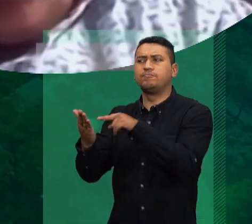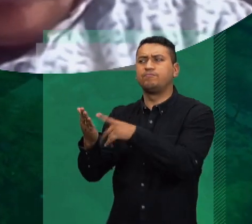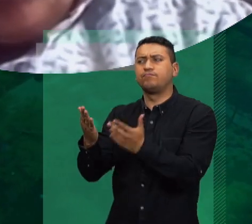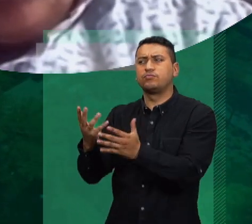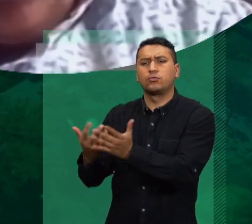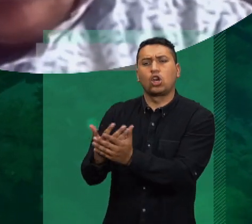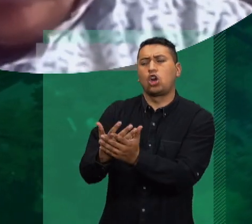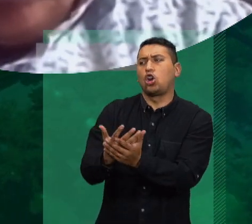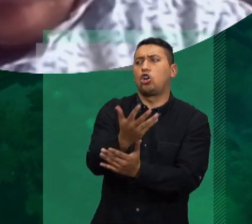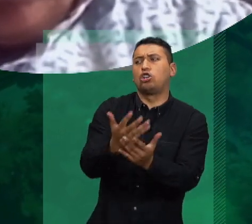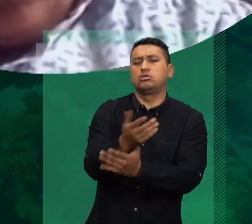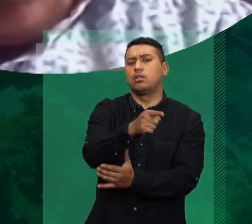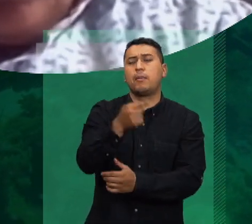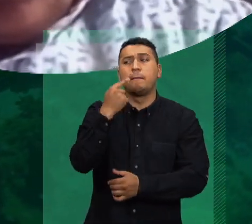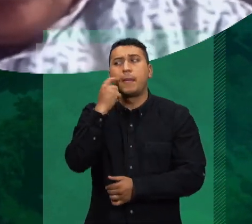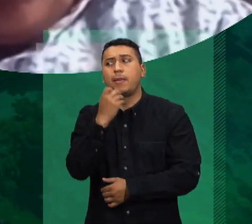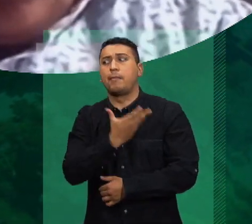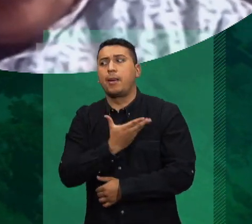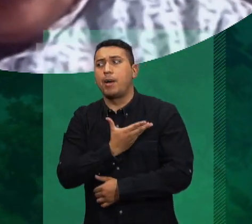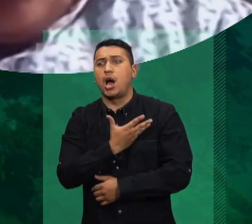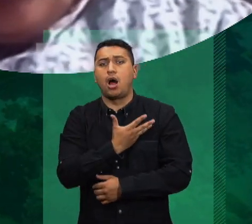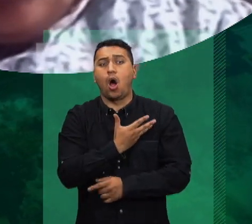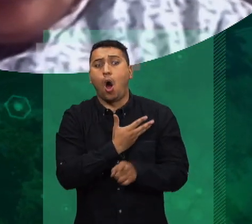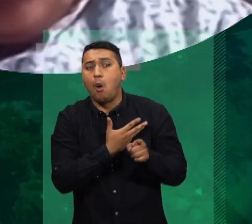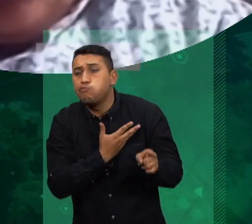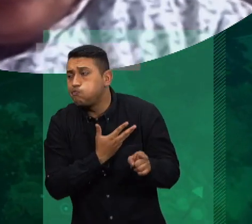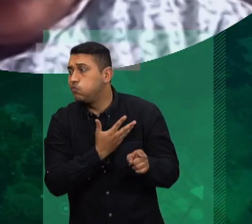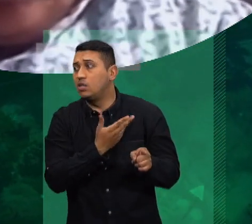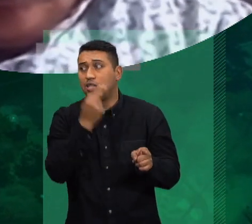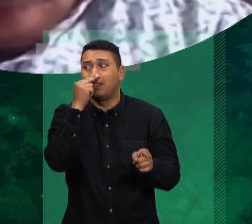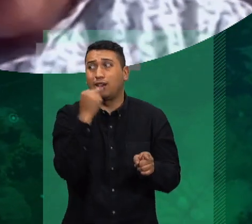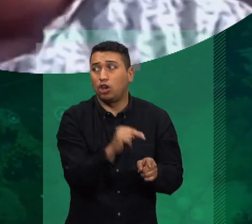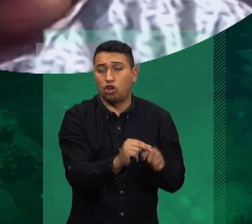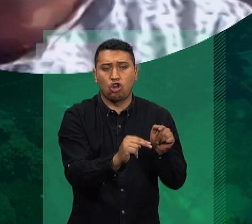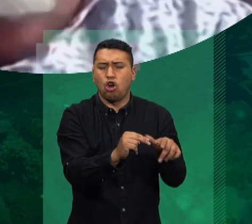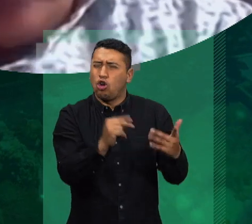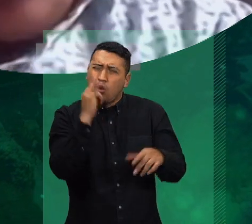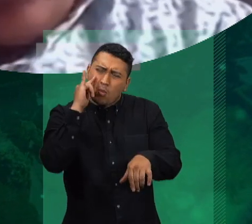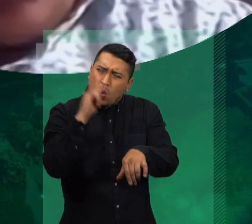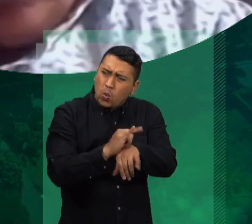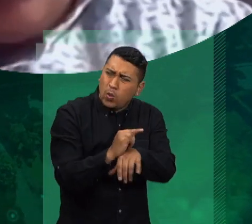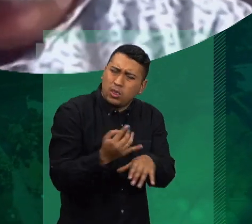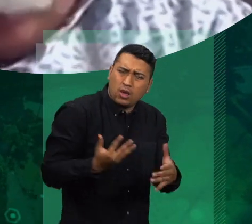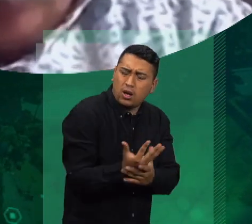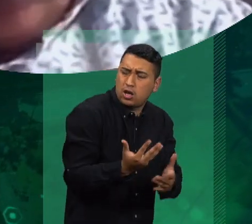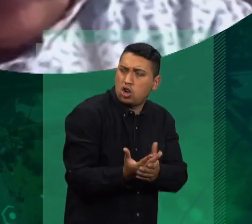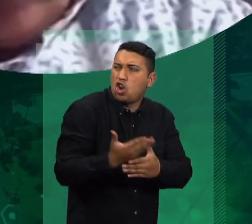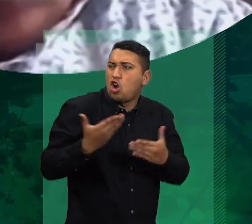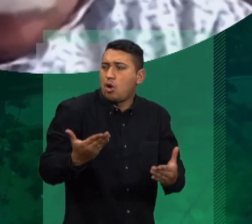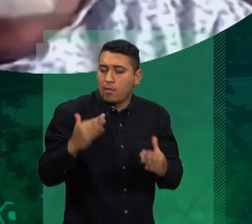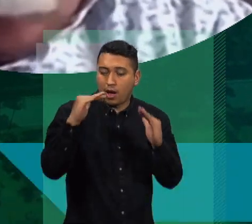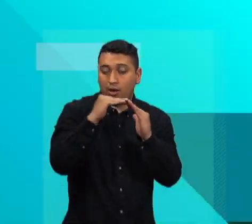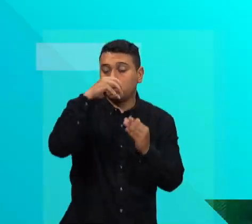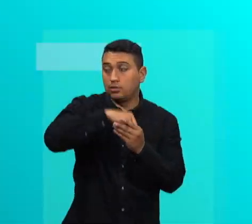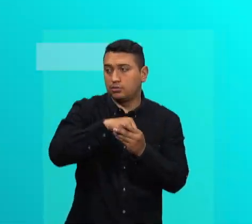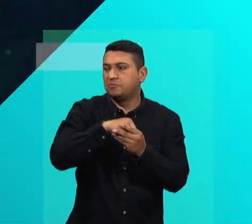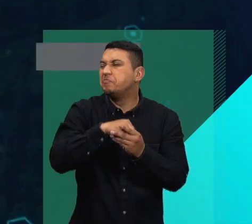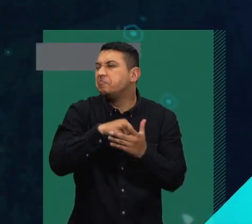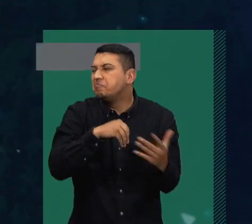momentos, para cuidar su salud mental, para prestar atención y para manejar este tema dentro de los confines de la casa?